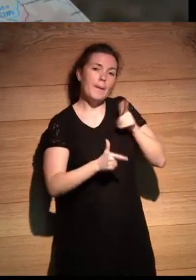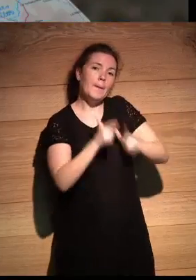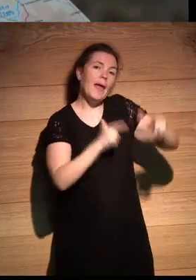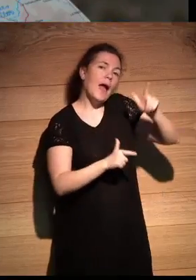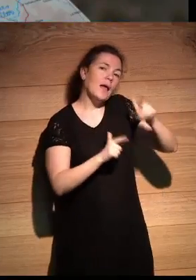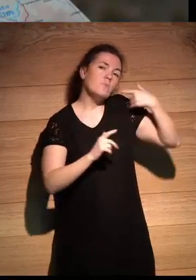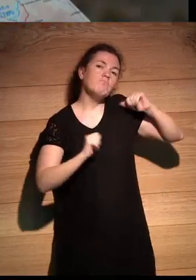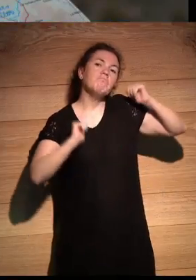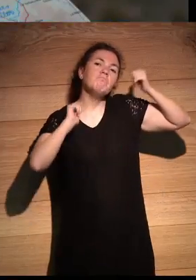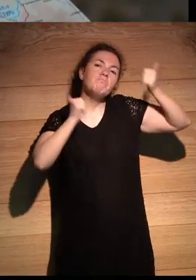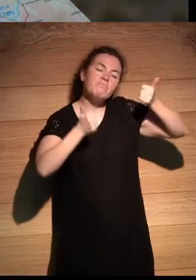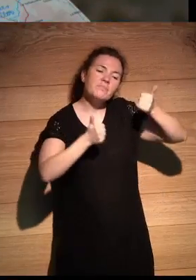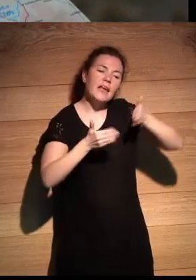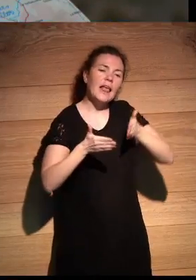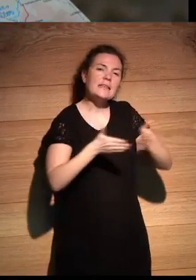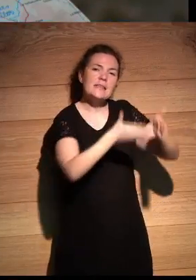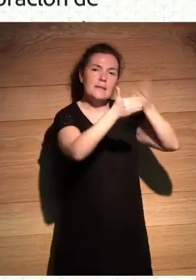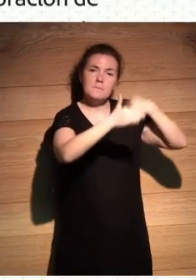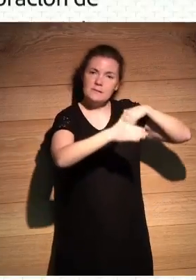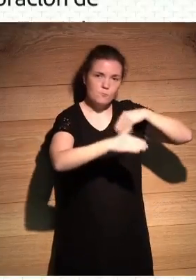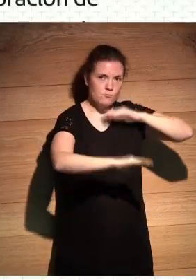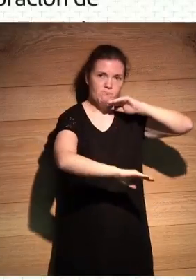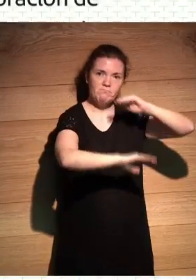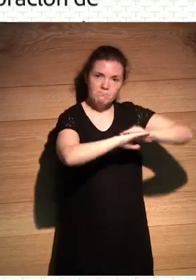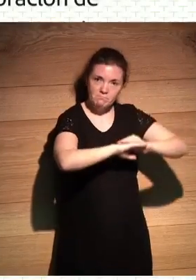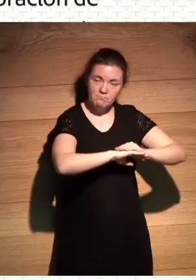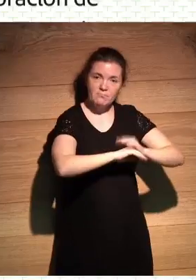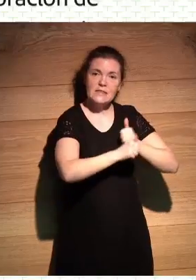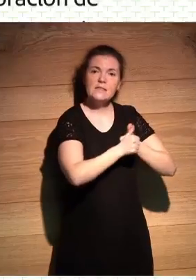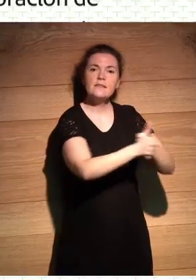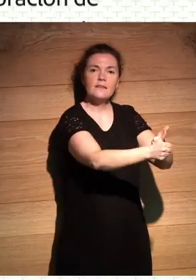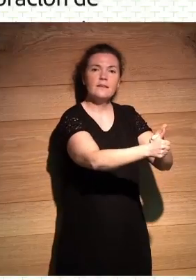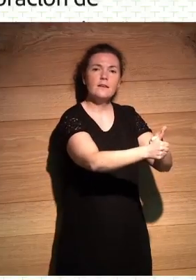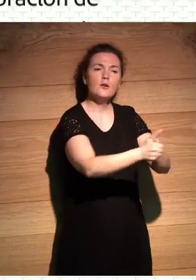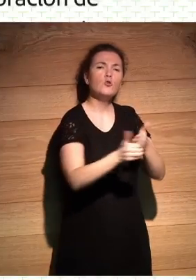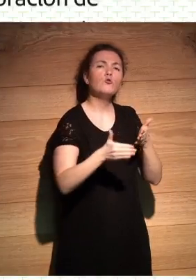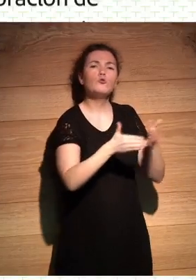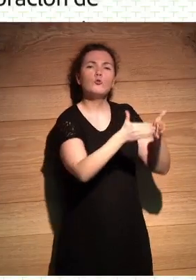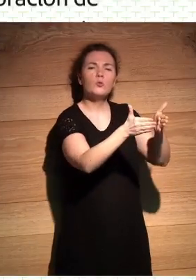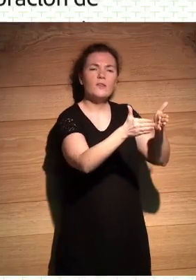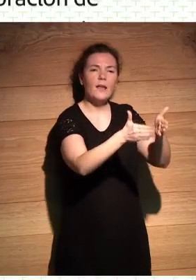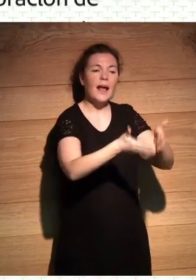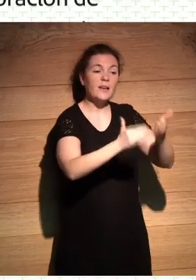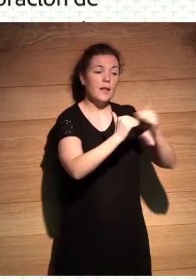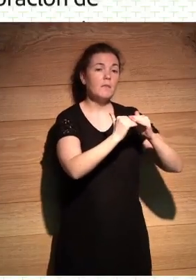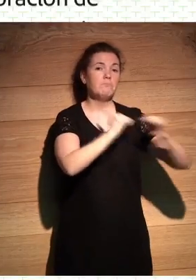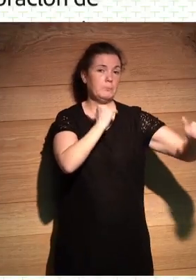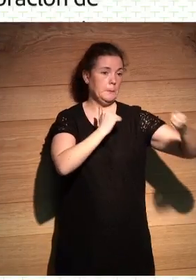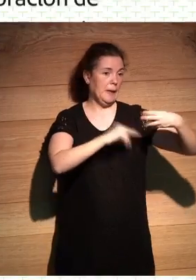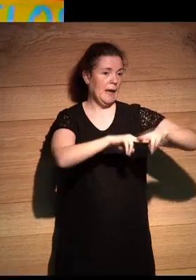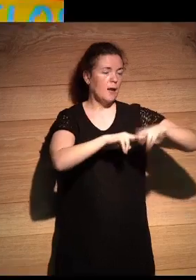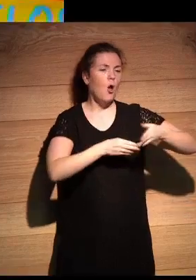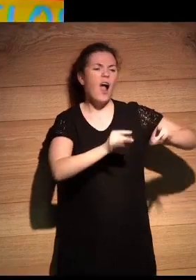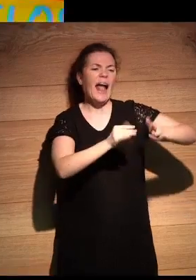pues decidimos seguir esa misma ruta. Esa ruta nos llevó por carreteras asfaltadas, carreteras